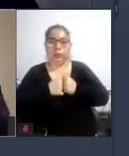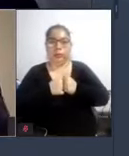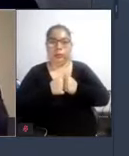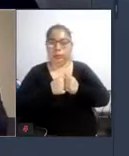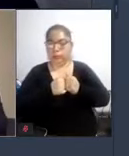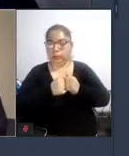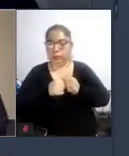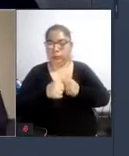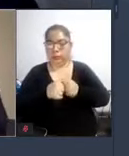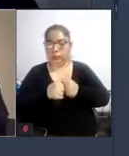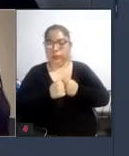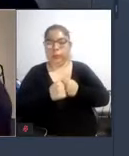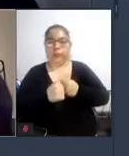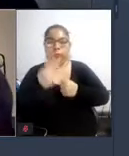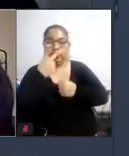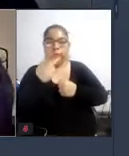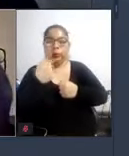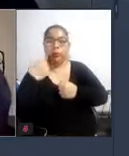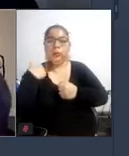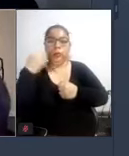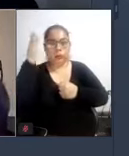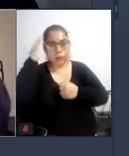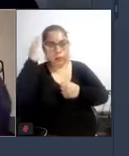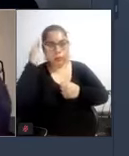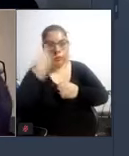lo que pasa es que